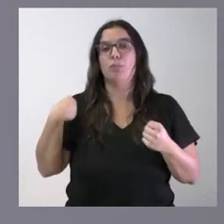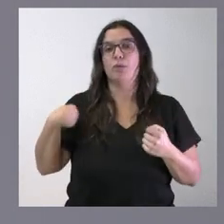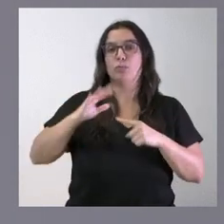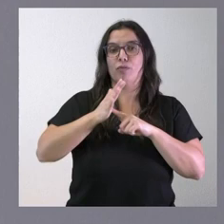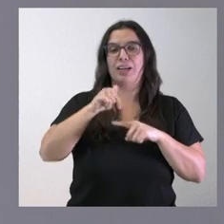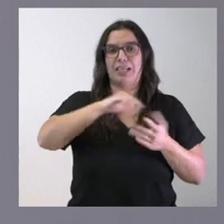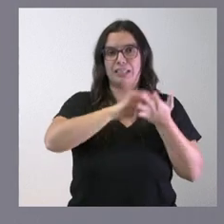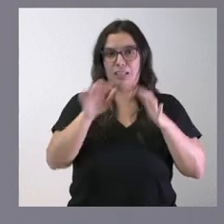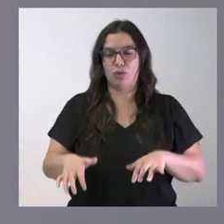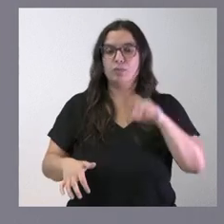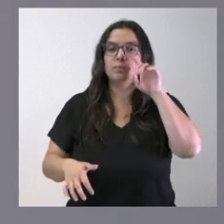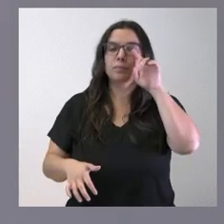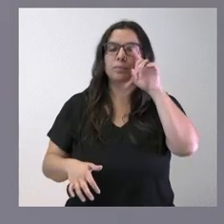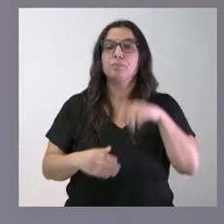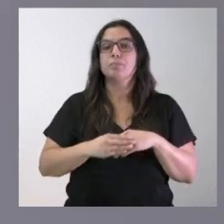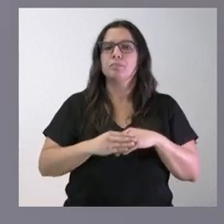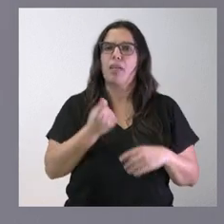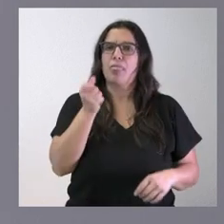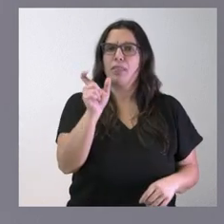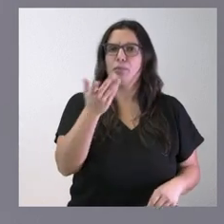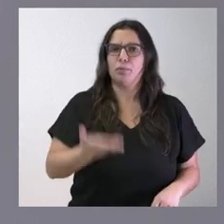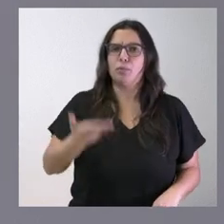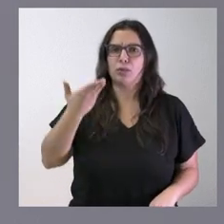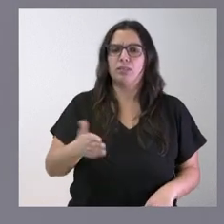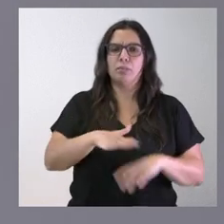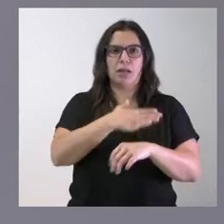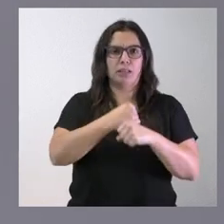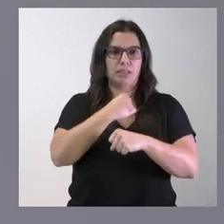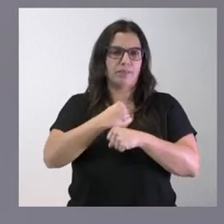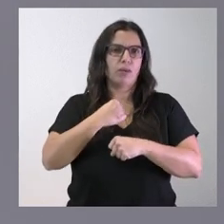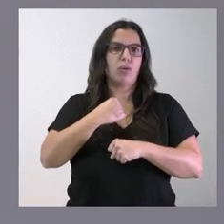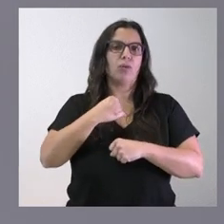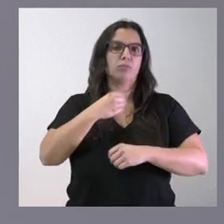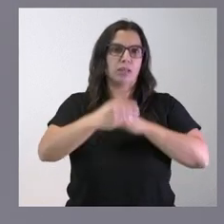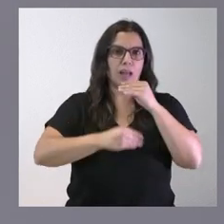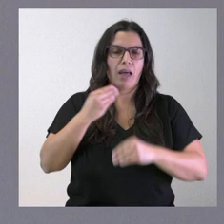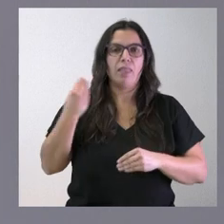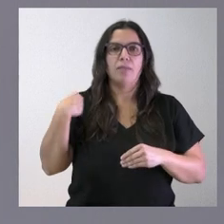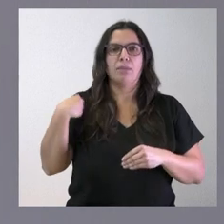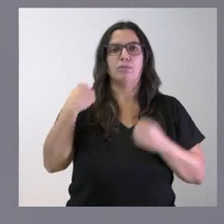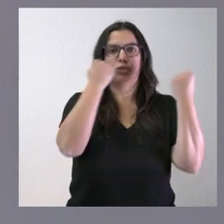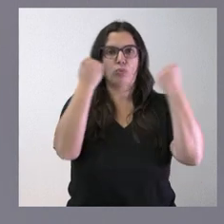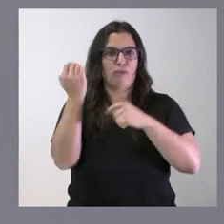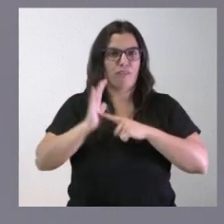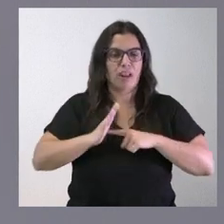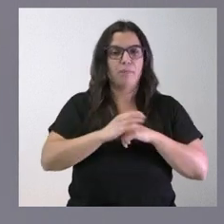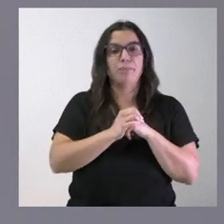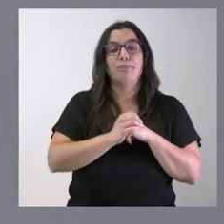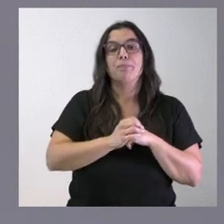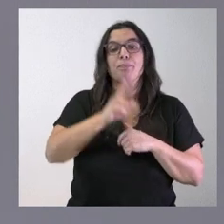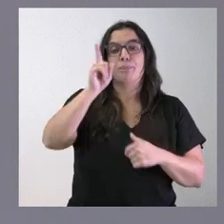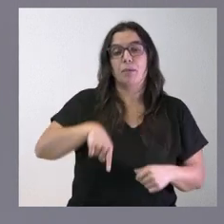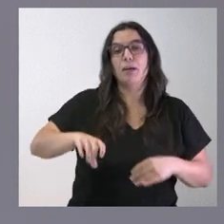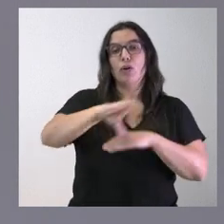comunidad autónoma. Son cantidades importantes para las tareas que se desarrollan en la institución ferial de Castilla y León. Asimismo, la